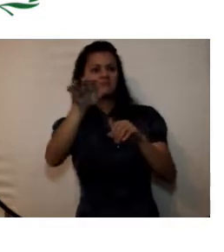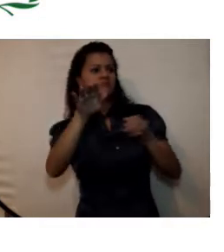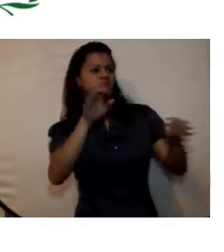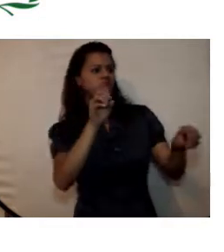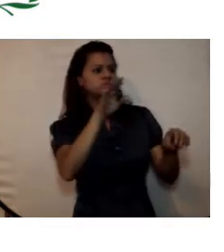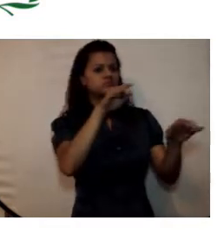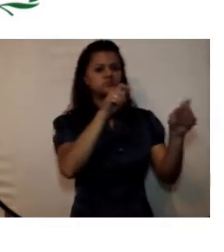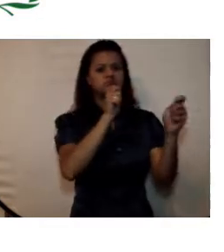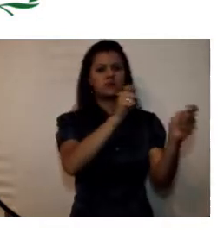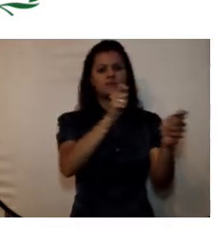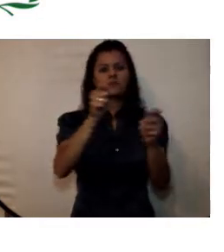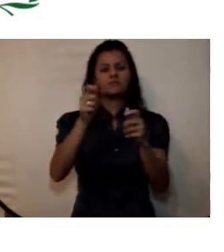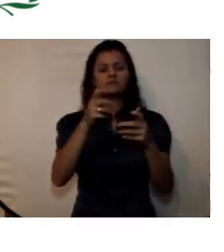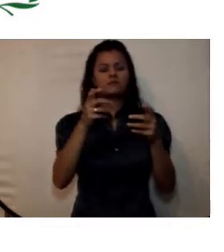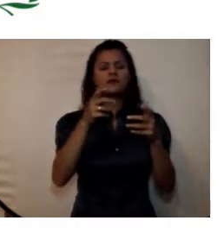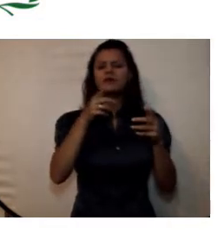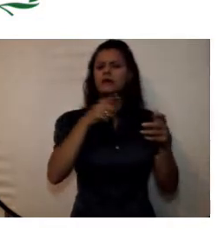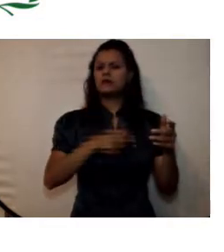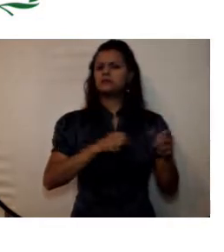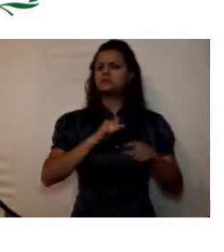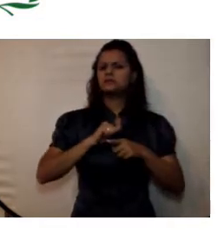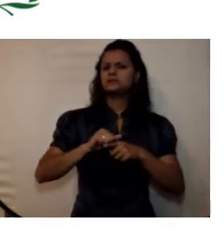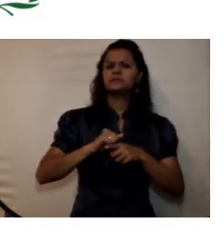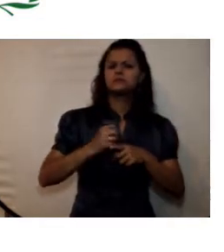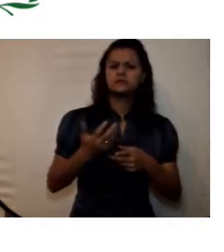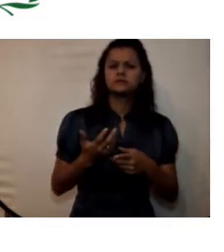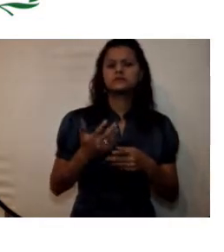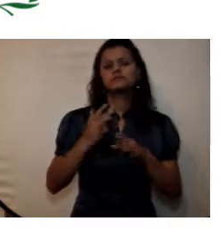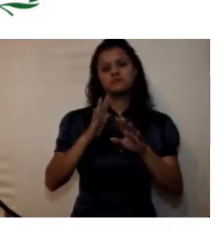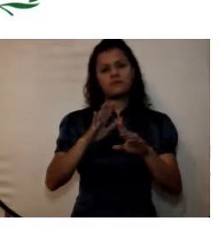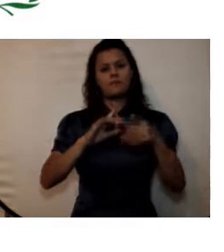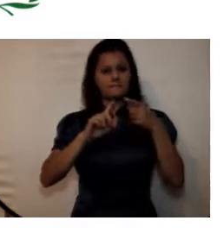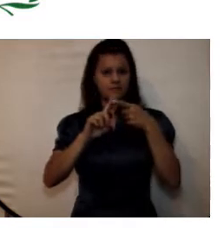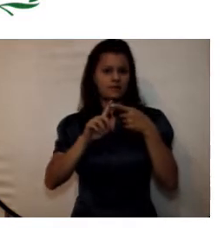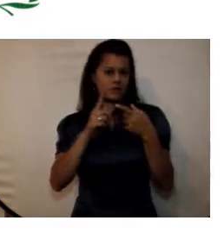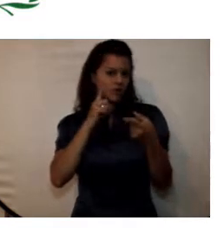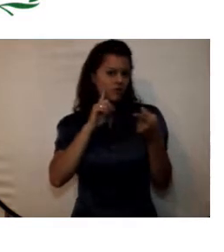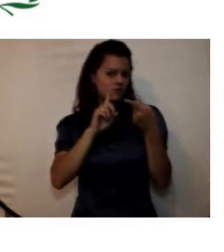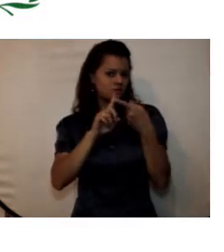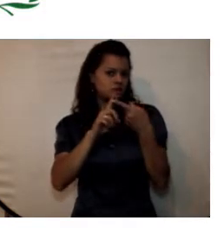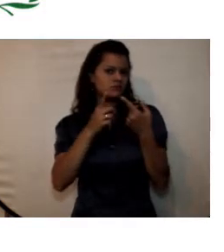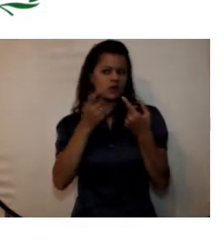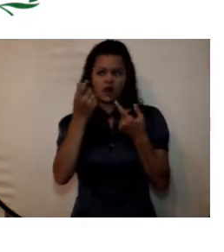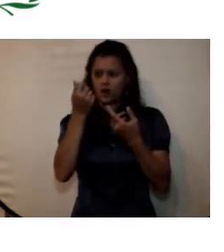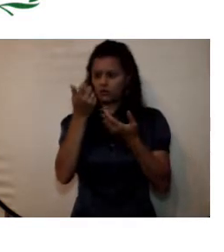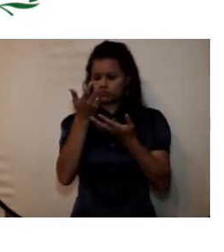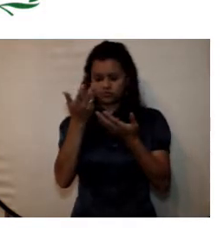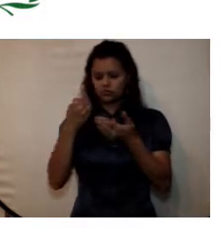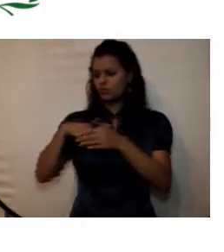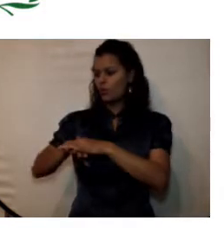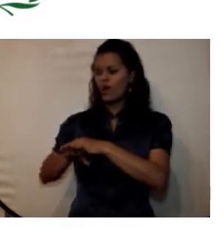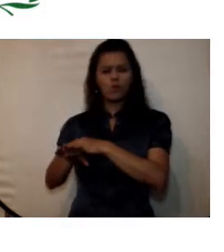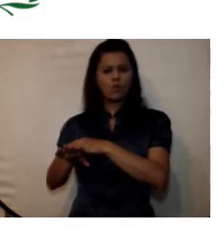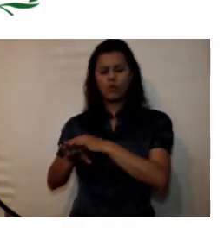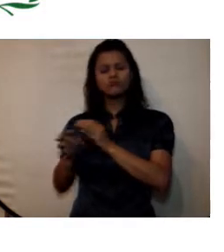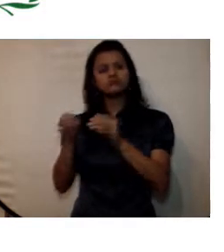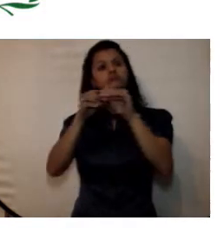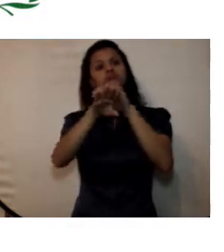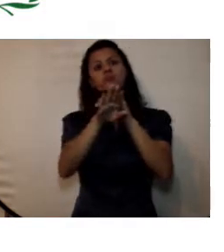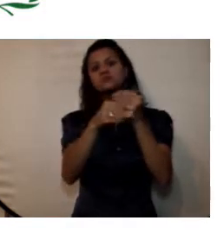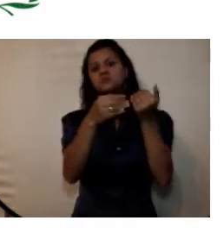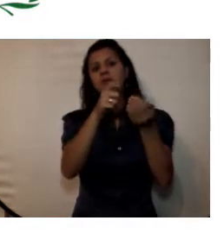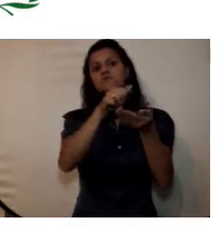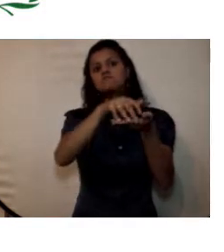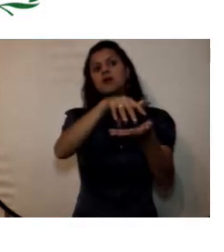teniendo en cuenta en primer lugar la seguridad de los recursos y estas inversiones se hacen en las entidades